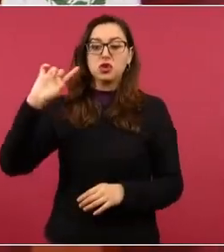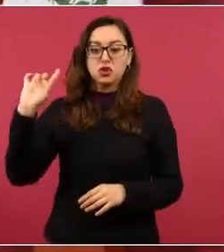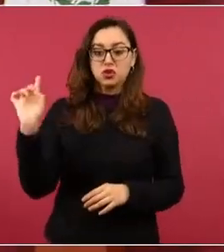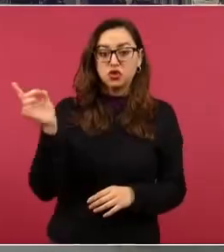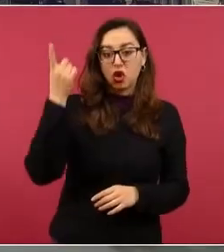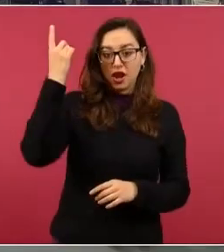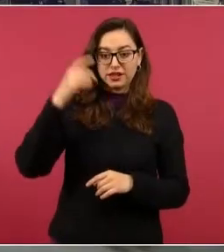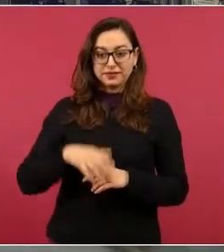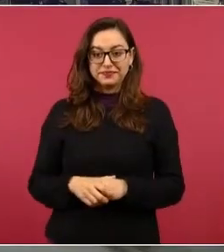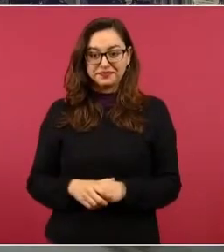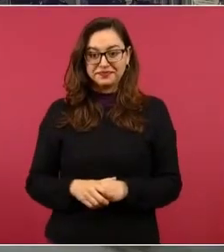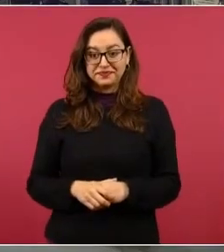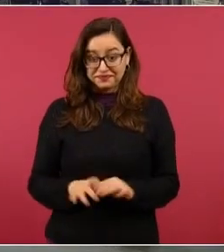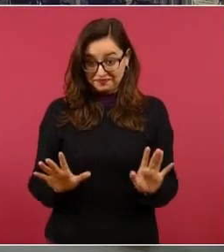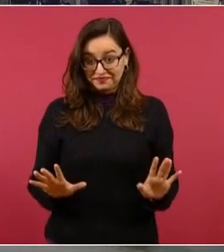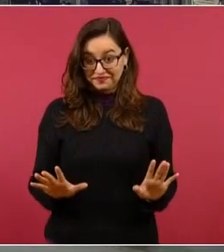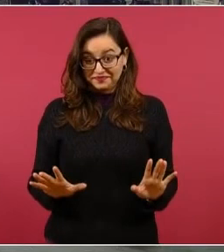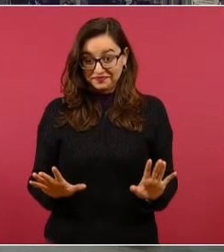otra vez.